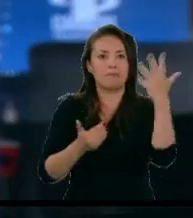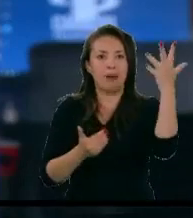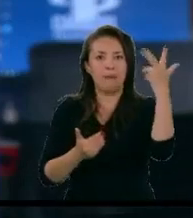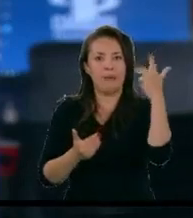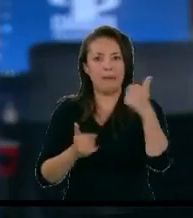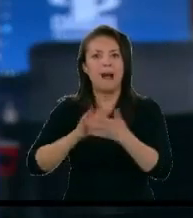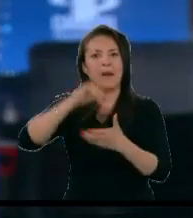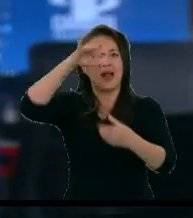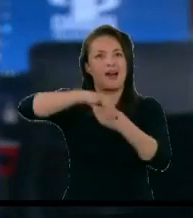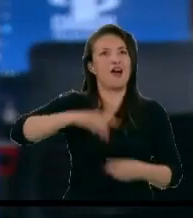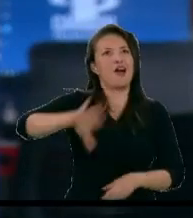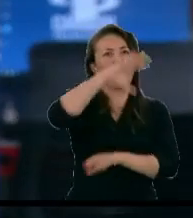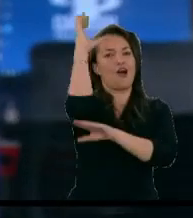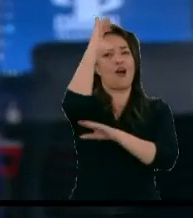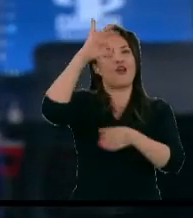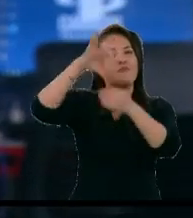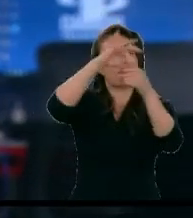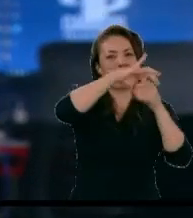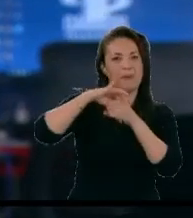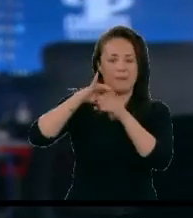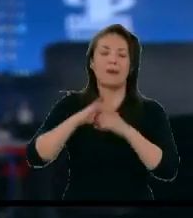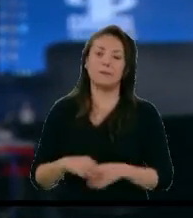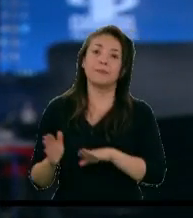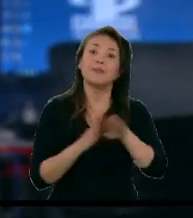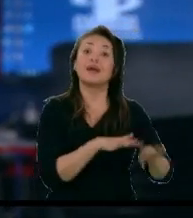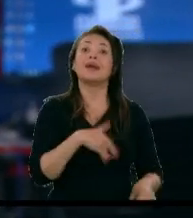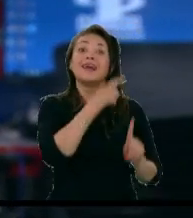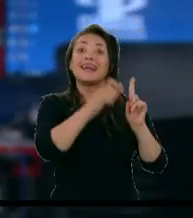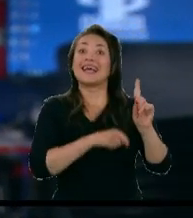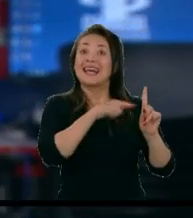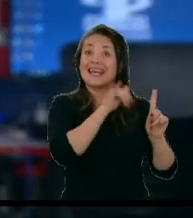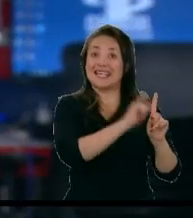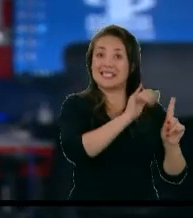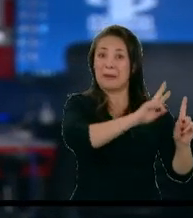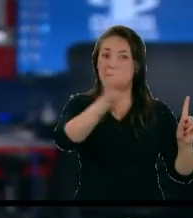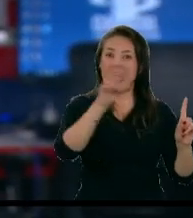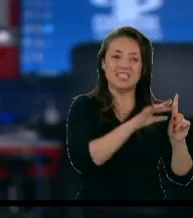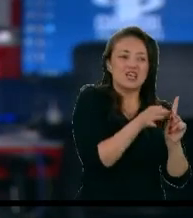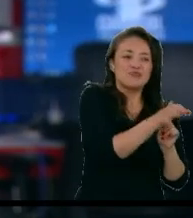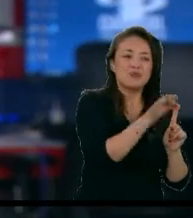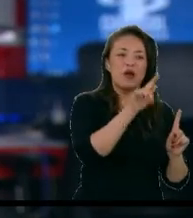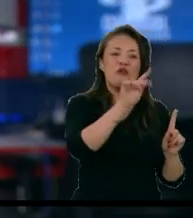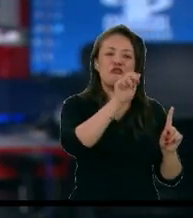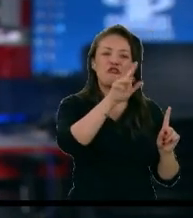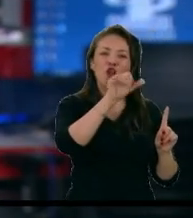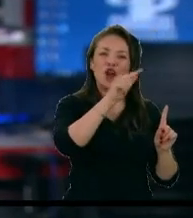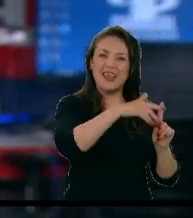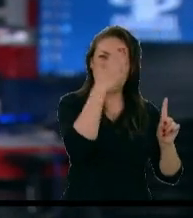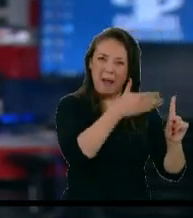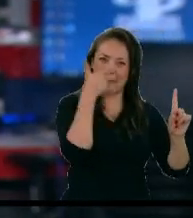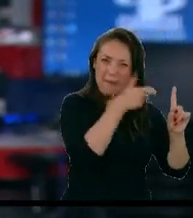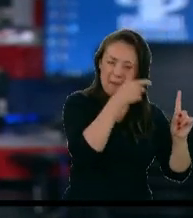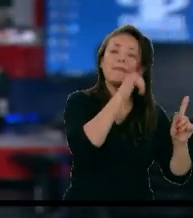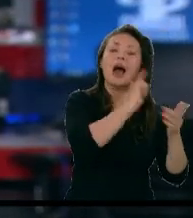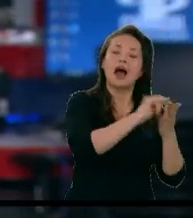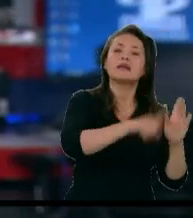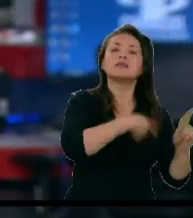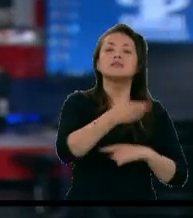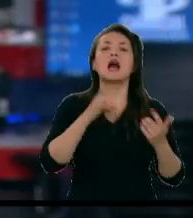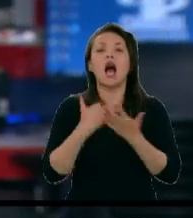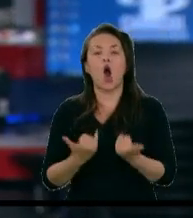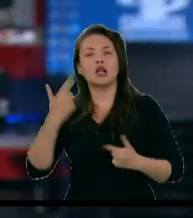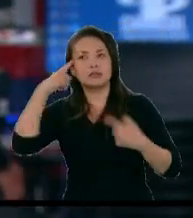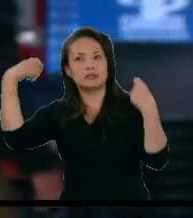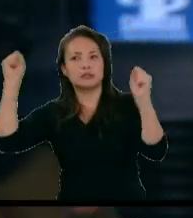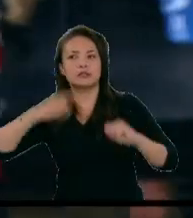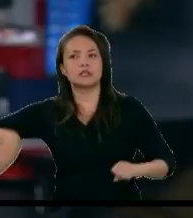Y a propósito del caso del precandidato que fue baleado en Florida Valle, hay preocupación por las garantías electorales debido al accionar de grupos